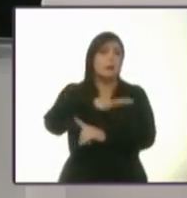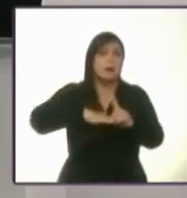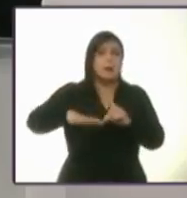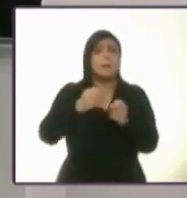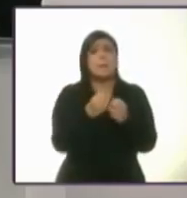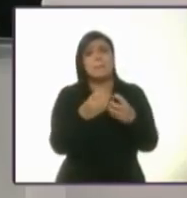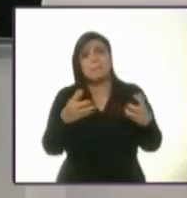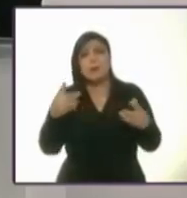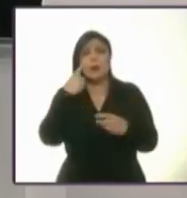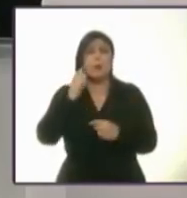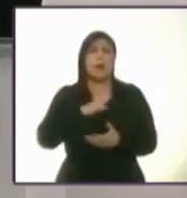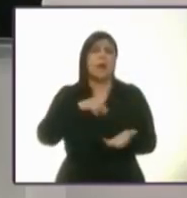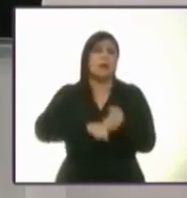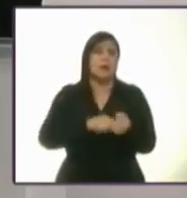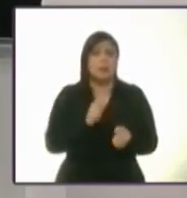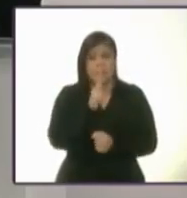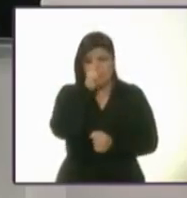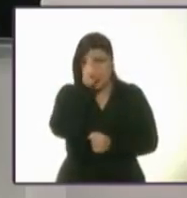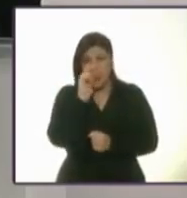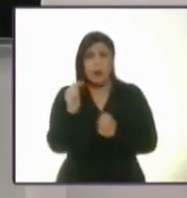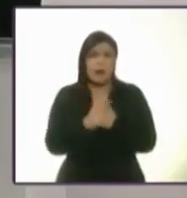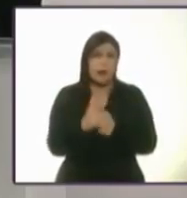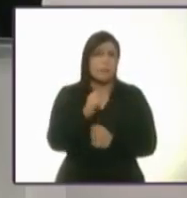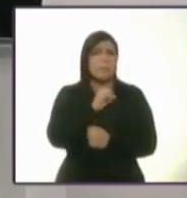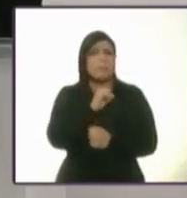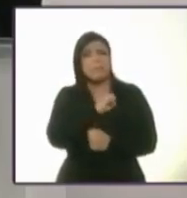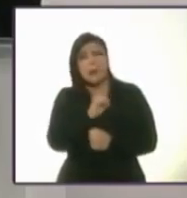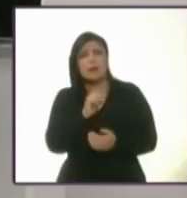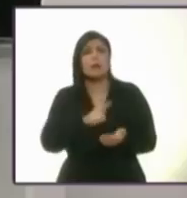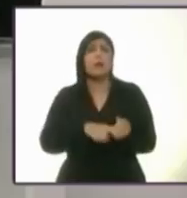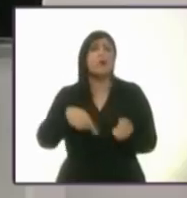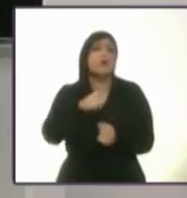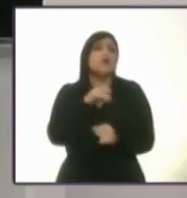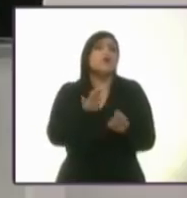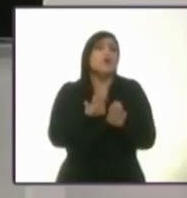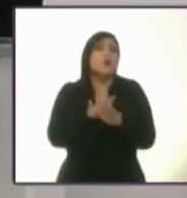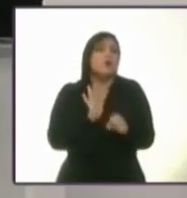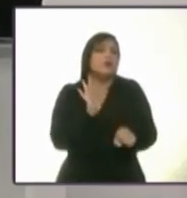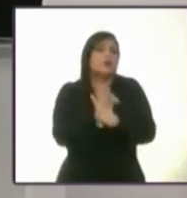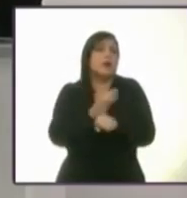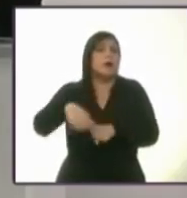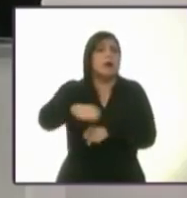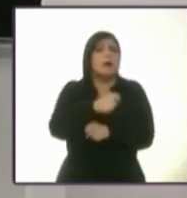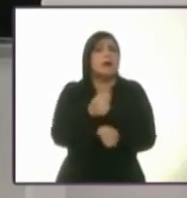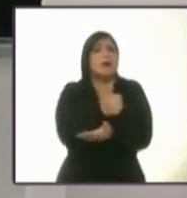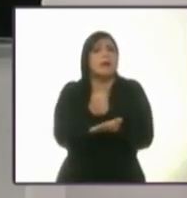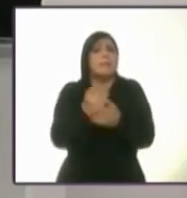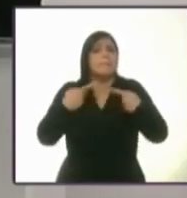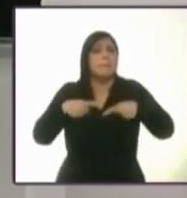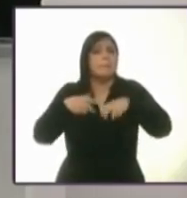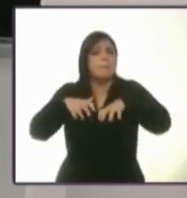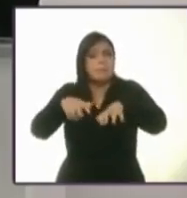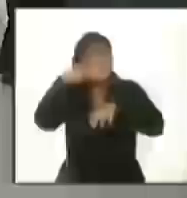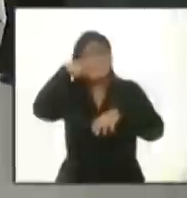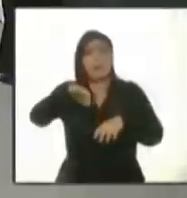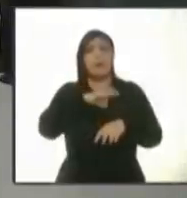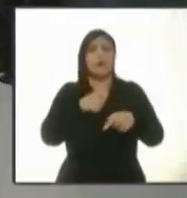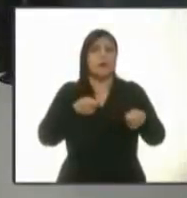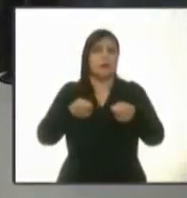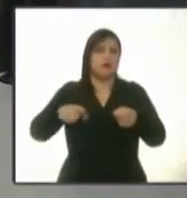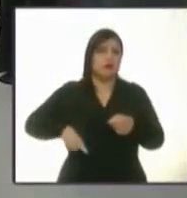incremento de esta violencia. ¿Cómo garantizaría a los ciudadanos la gobernabilidad? Sí,